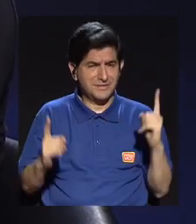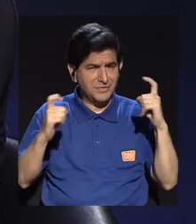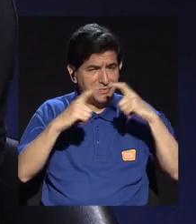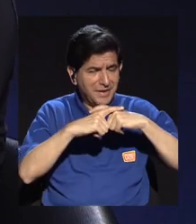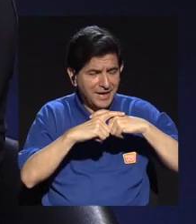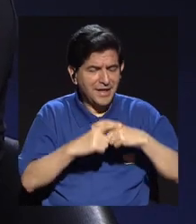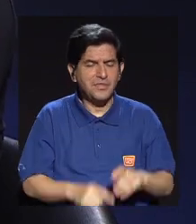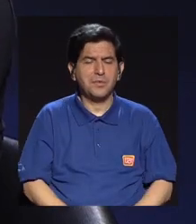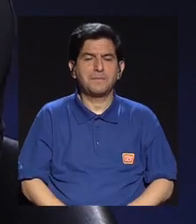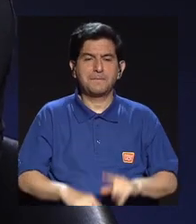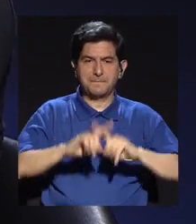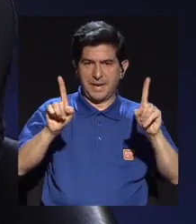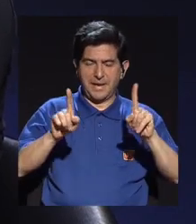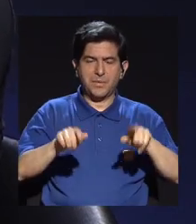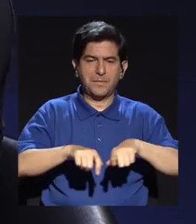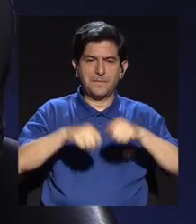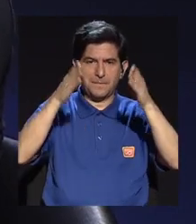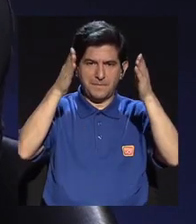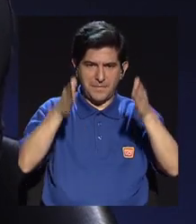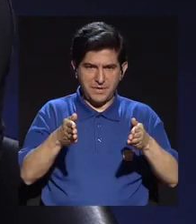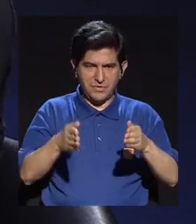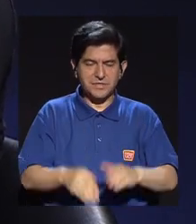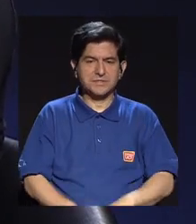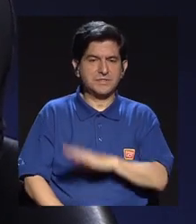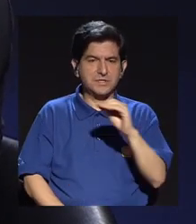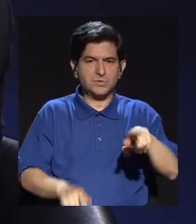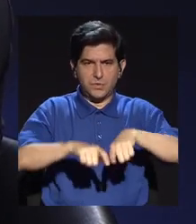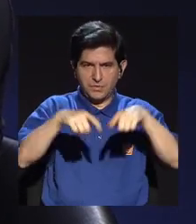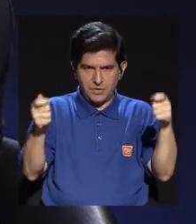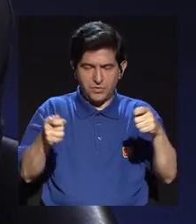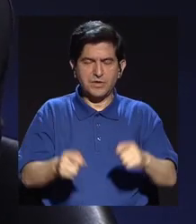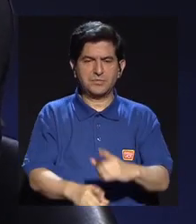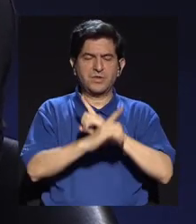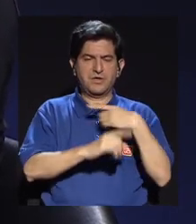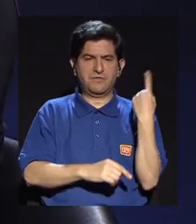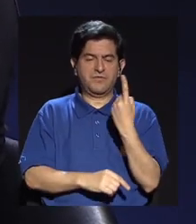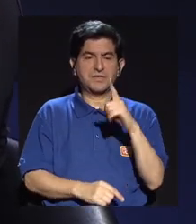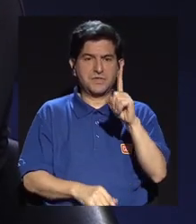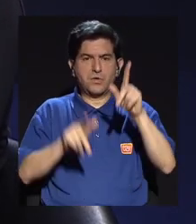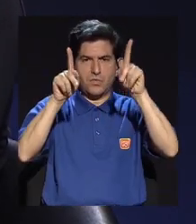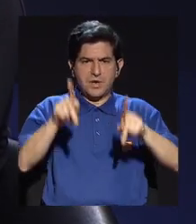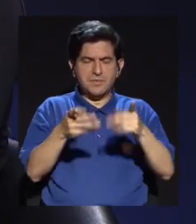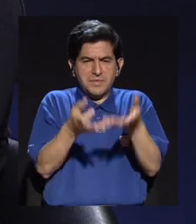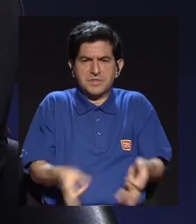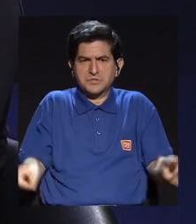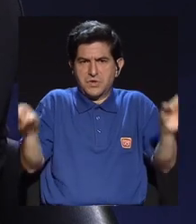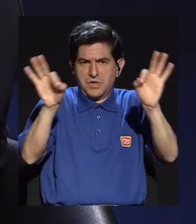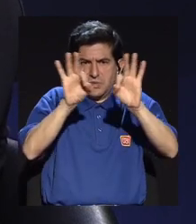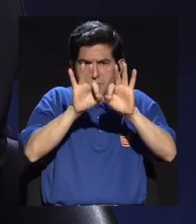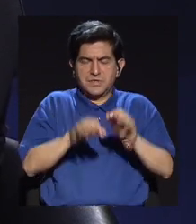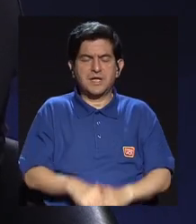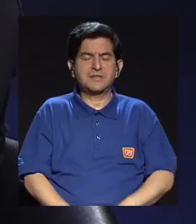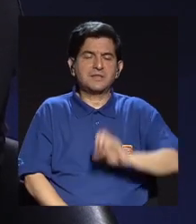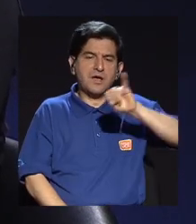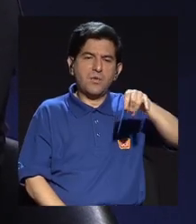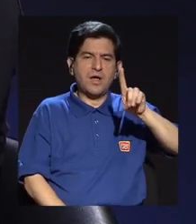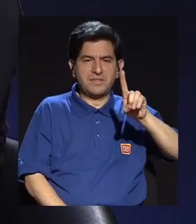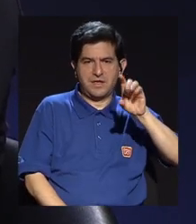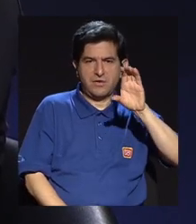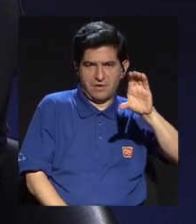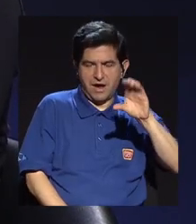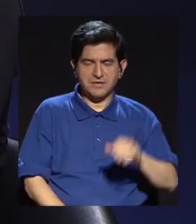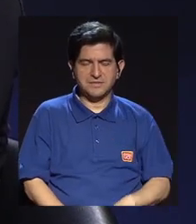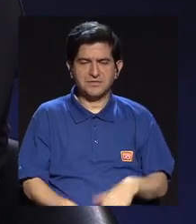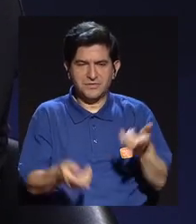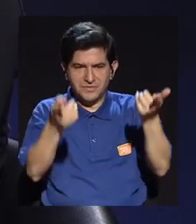defiende solo y cuando un candidato o una figura de poder, porque en este caso estamos hablando de don Juan Diego Castro, pero esa